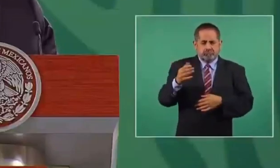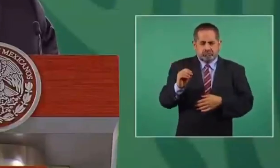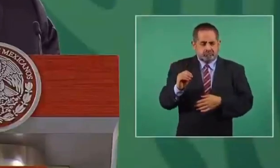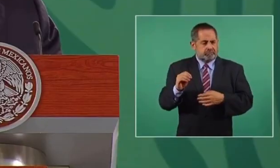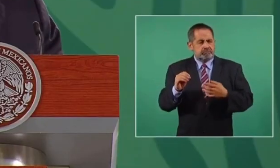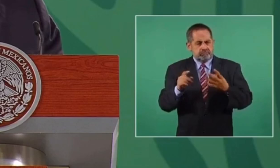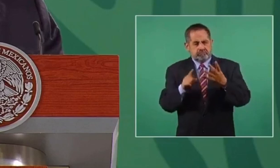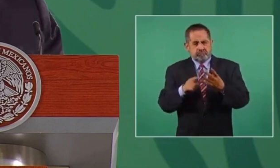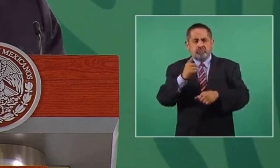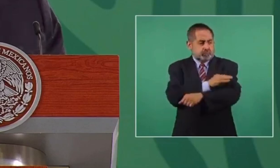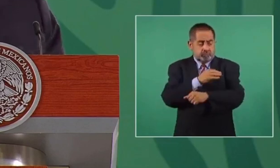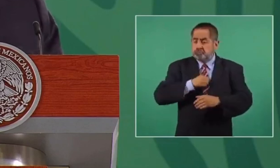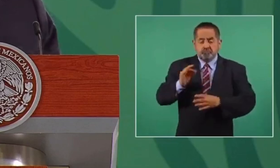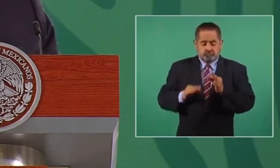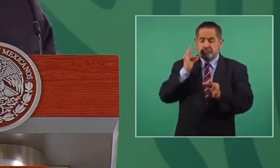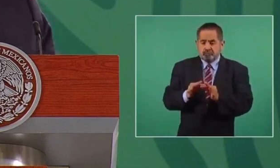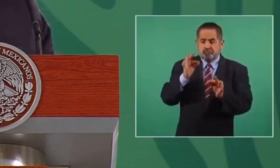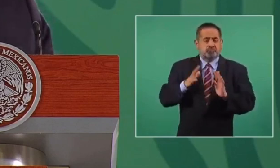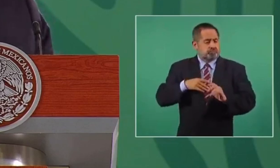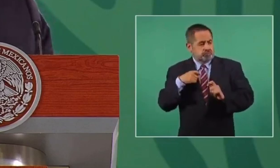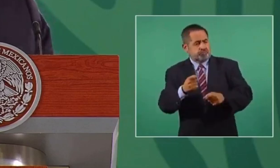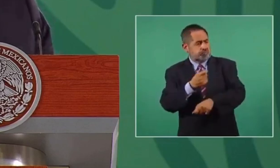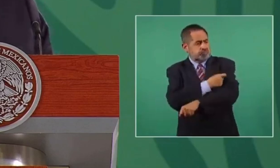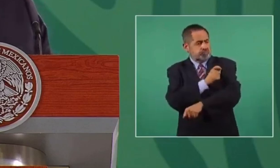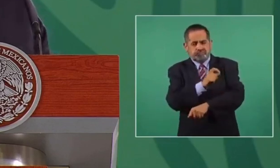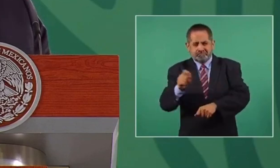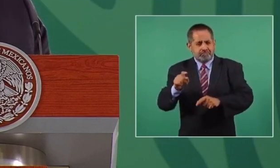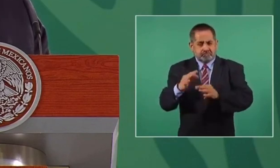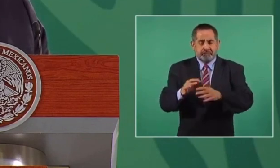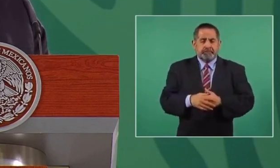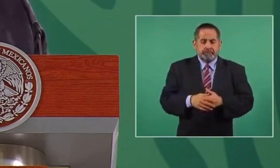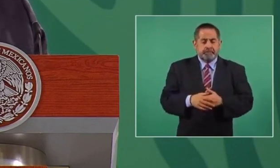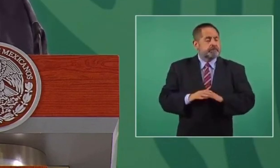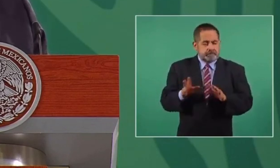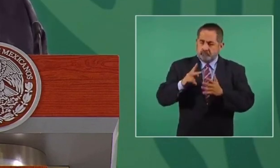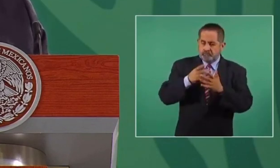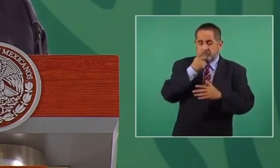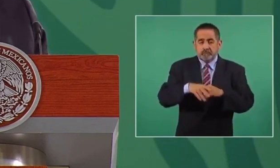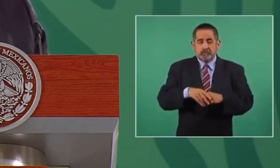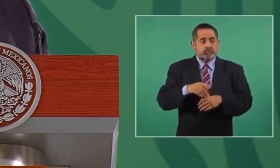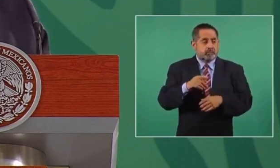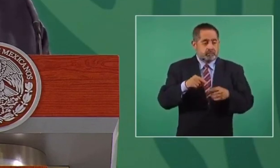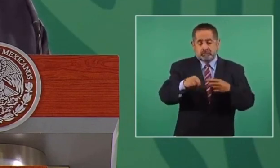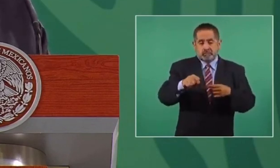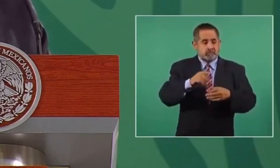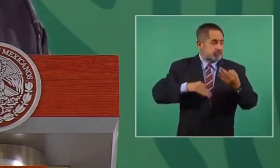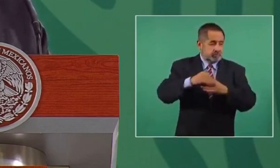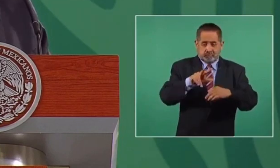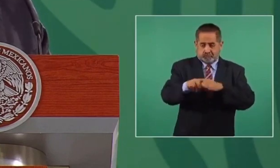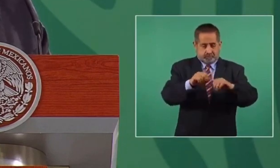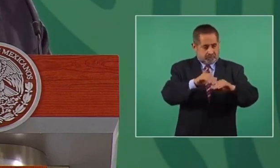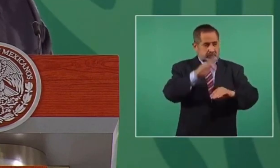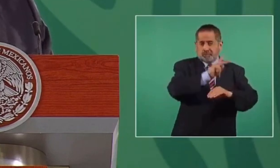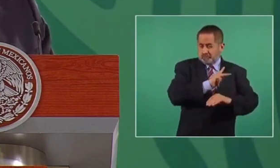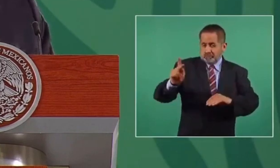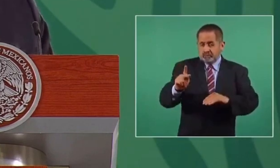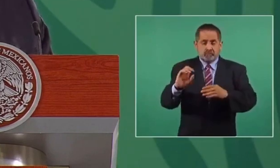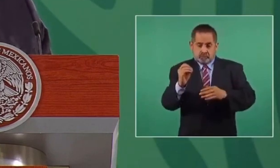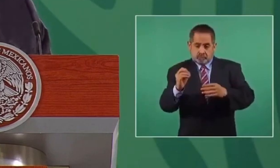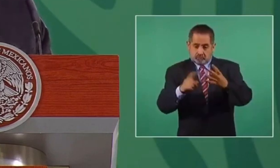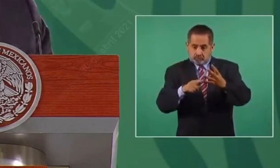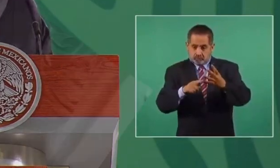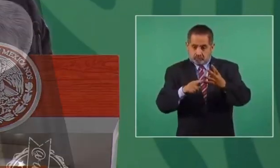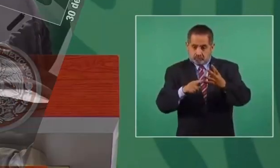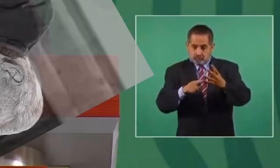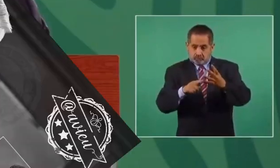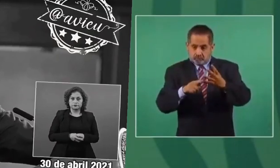aún con una dosis, y cumplimos. Y ahora vamos a tener vacunados aún con una dosis a todos los mayores de 18 años en octubre y vamos a cumplir.